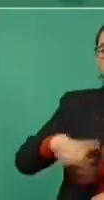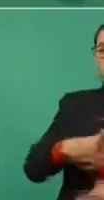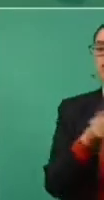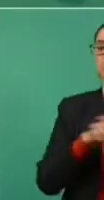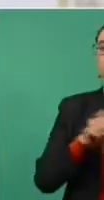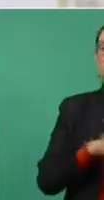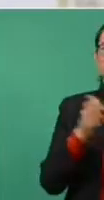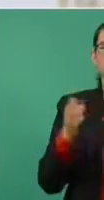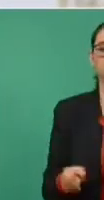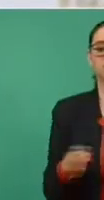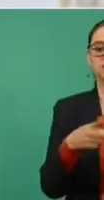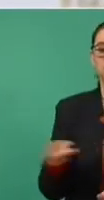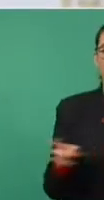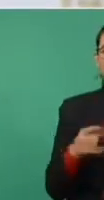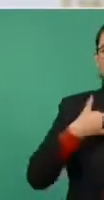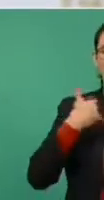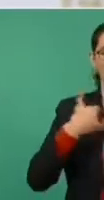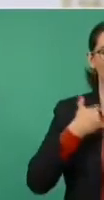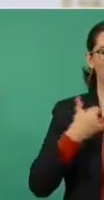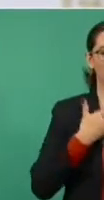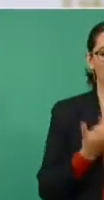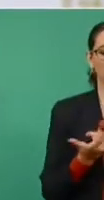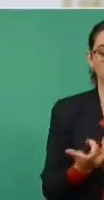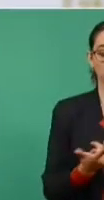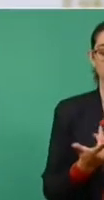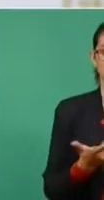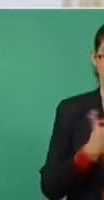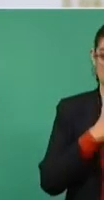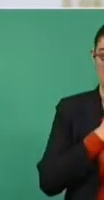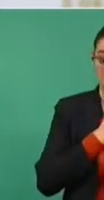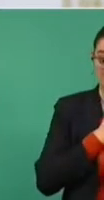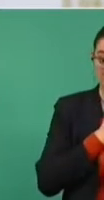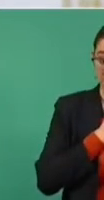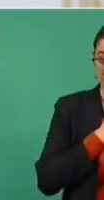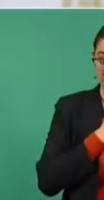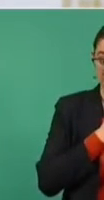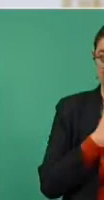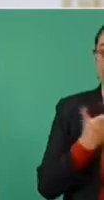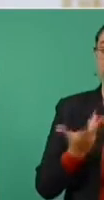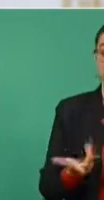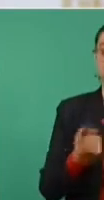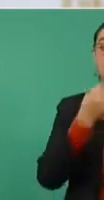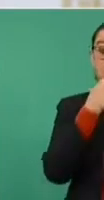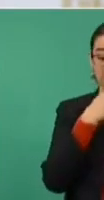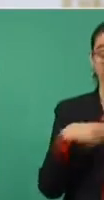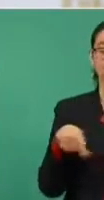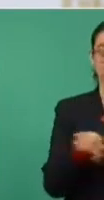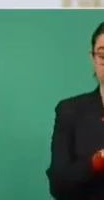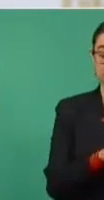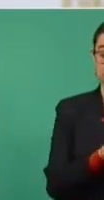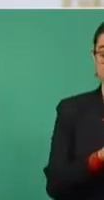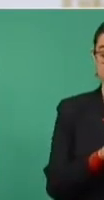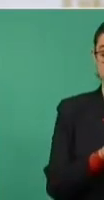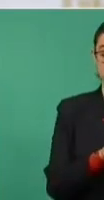jóvenes y es nuestro compromiso con los padres. Y desde luego que